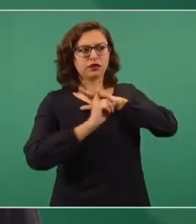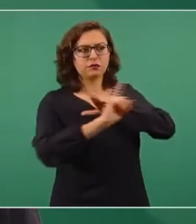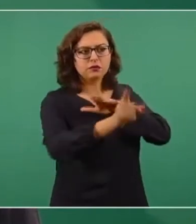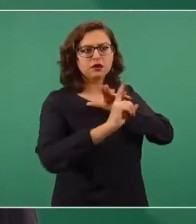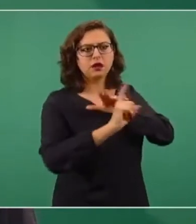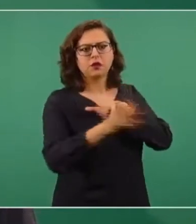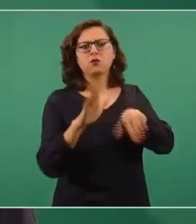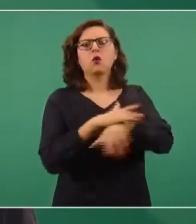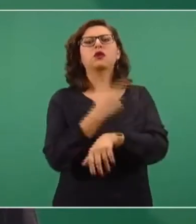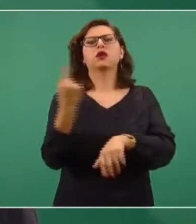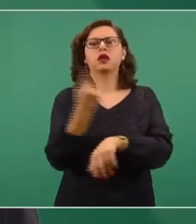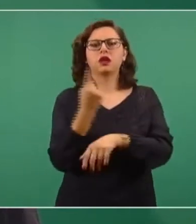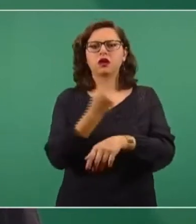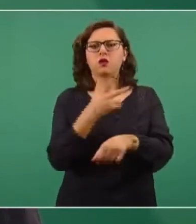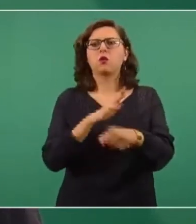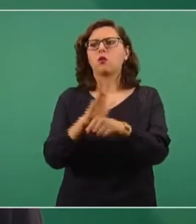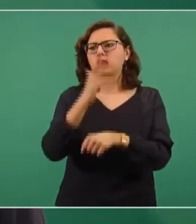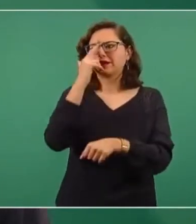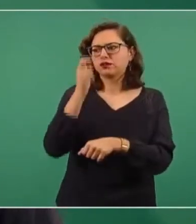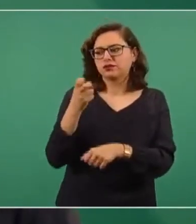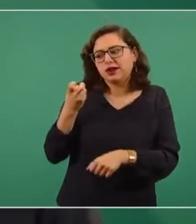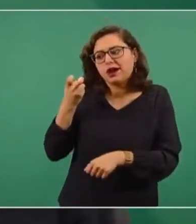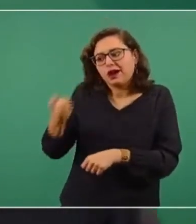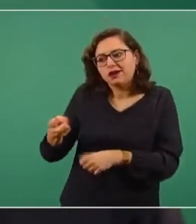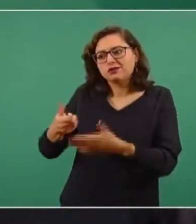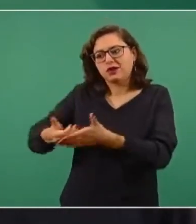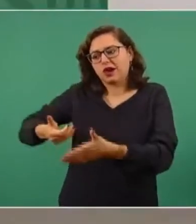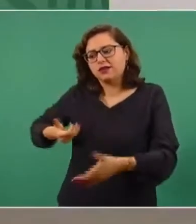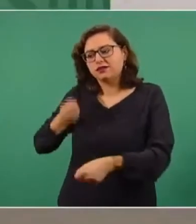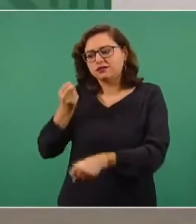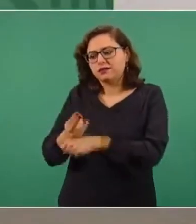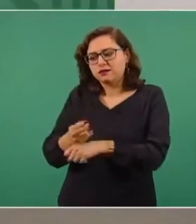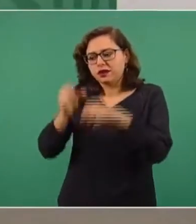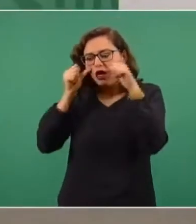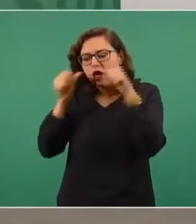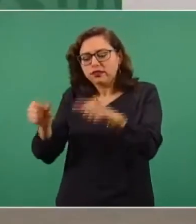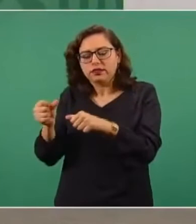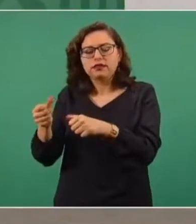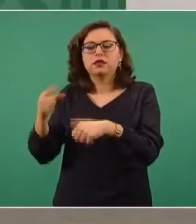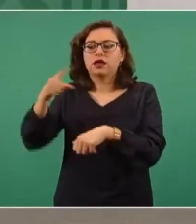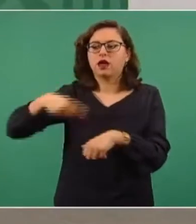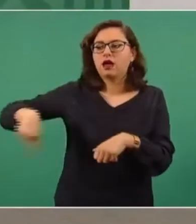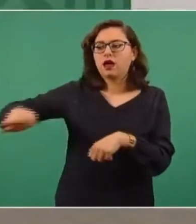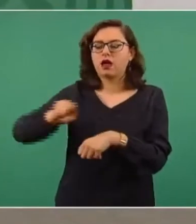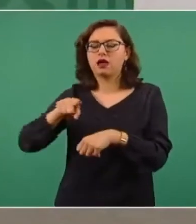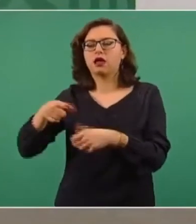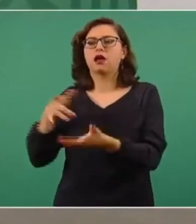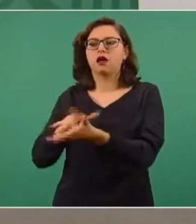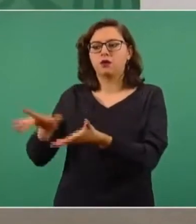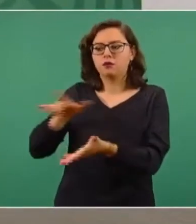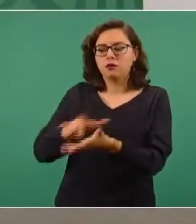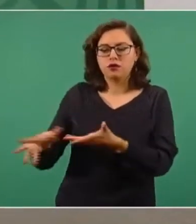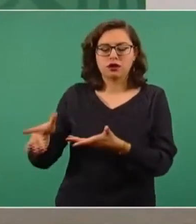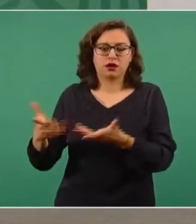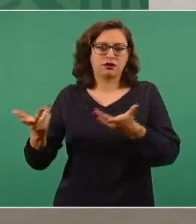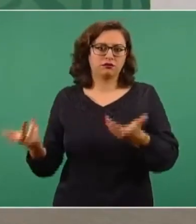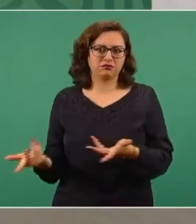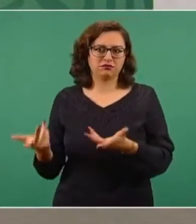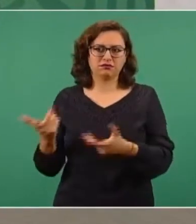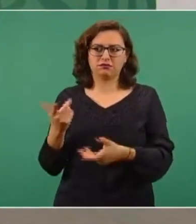que se apoye a nuestros hermanos, vecinos